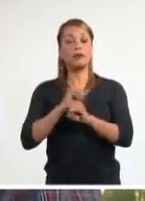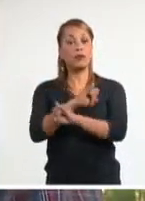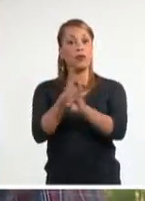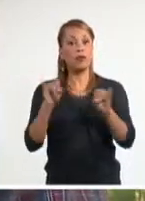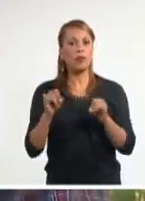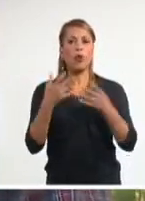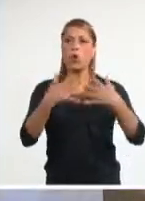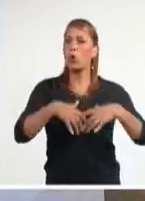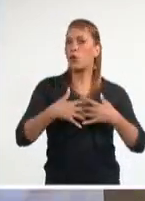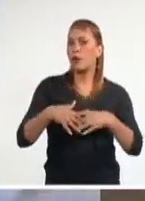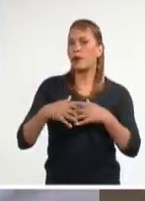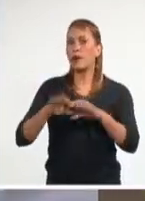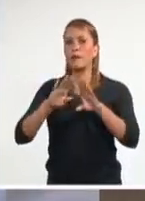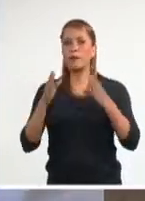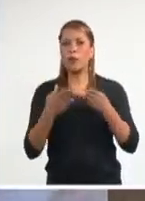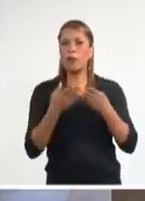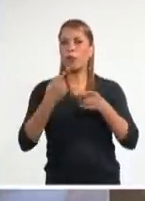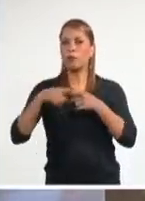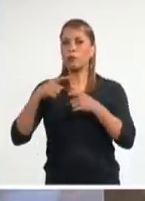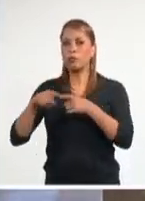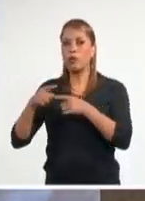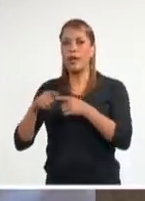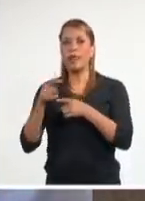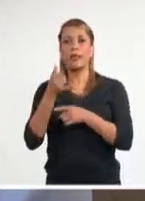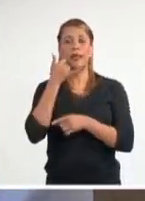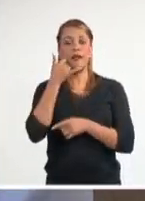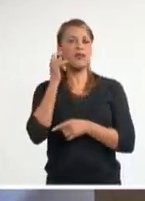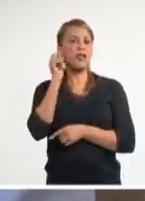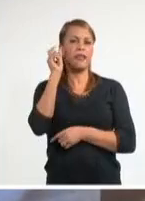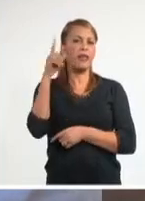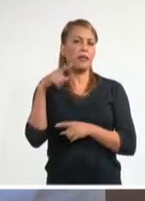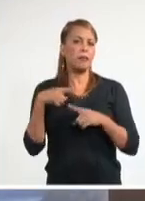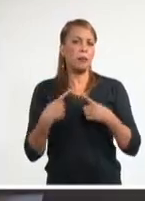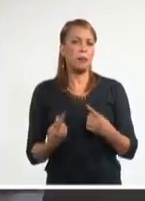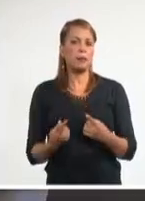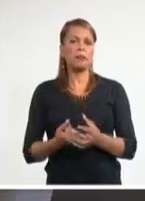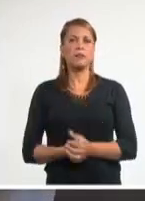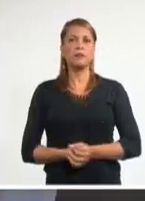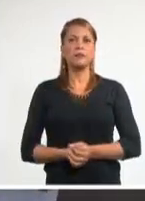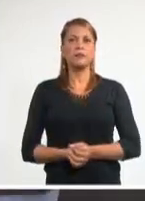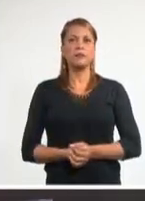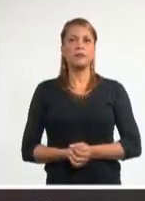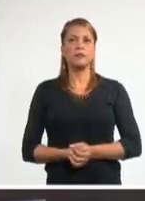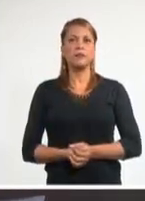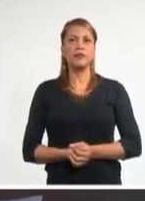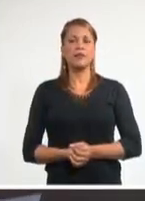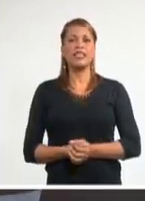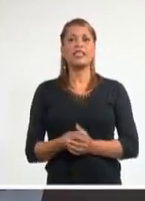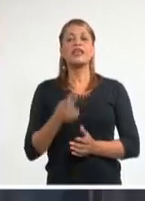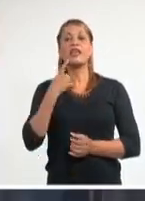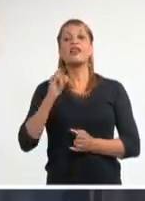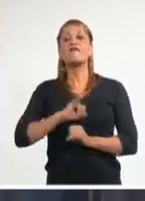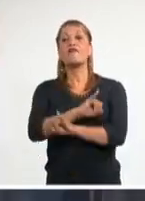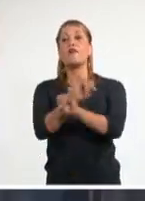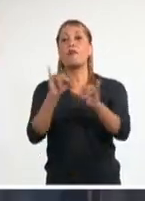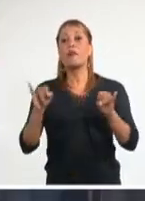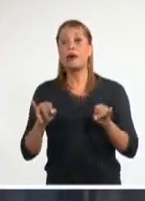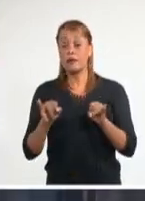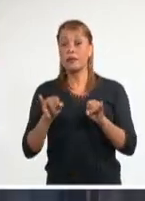fabricación de sensores inalámbricos, con la idea de informatizar al máximo